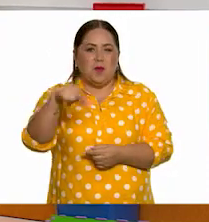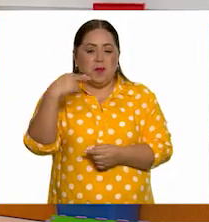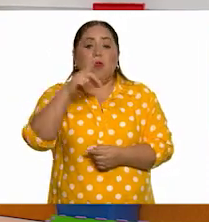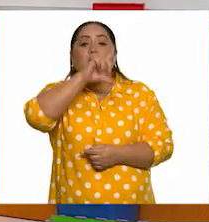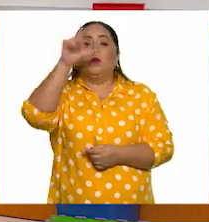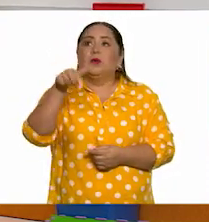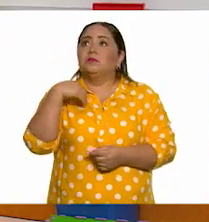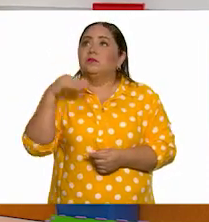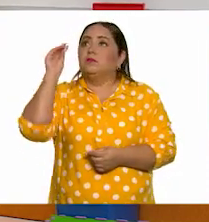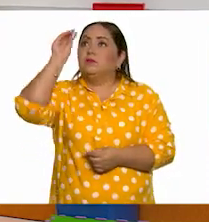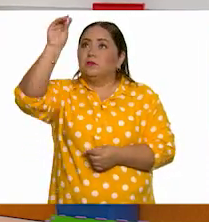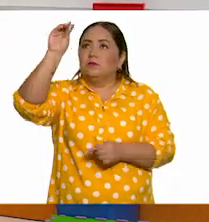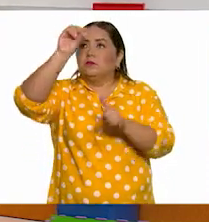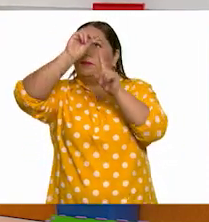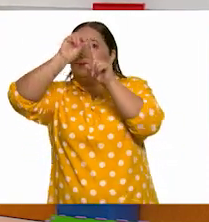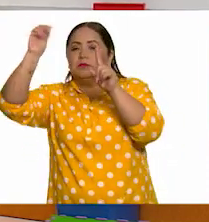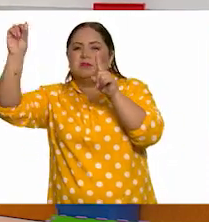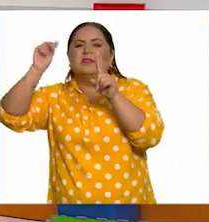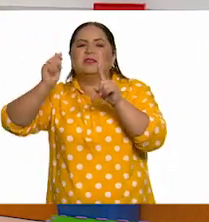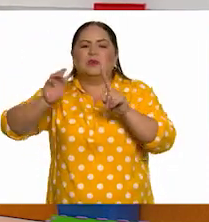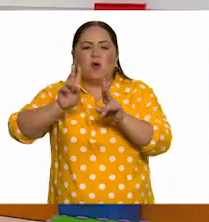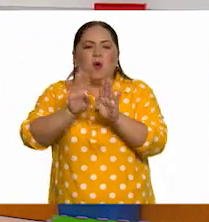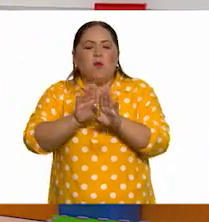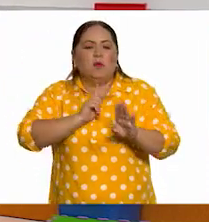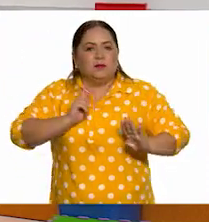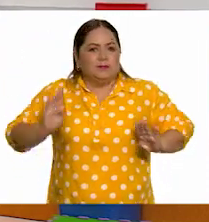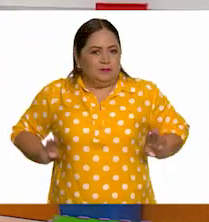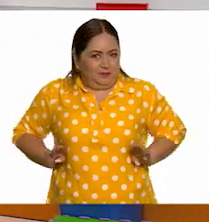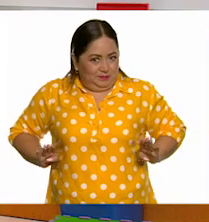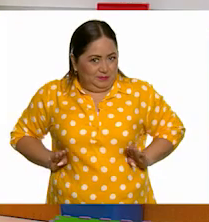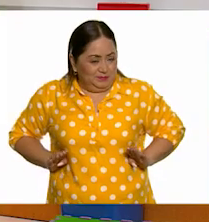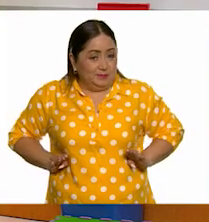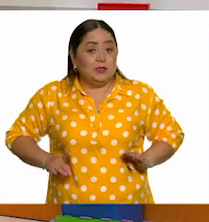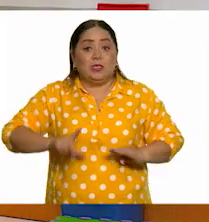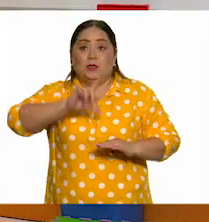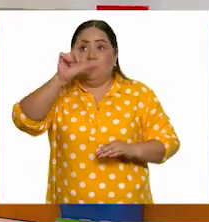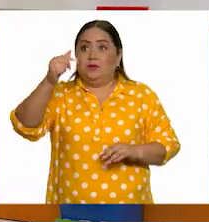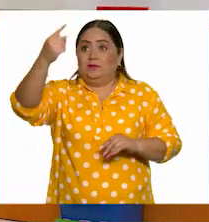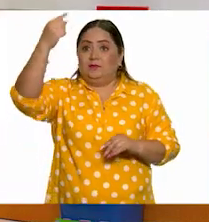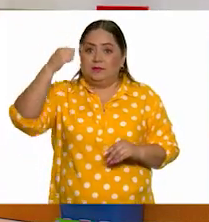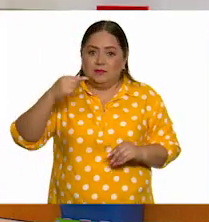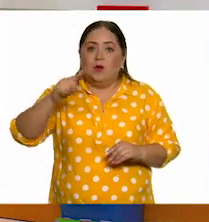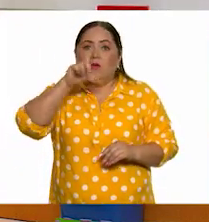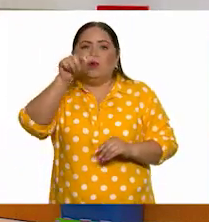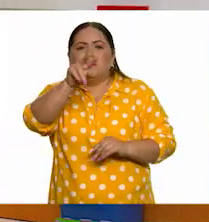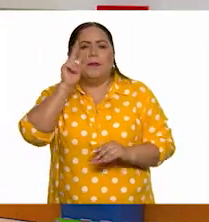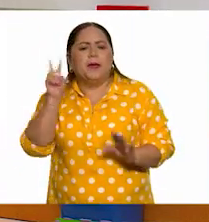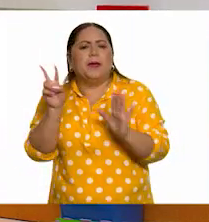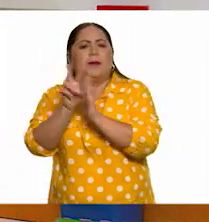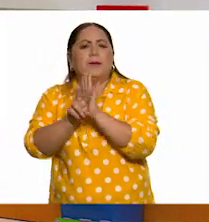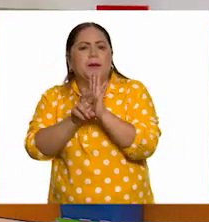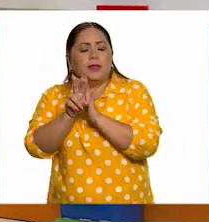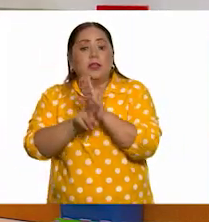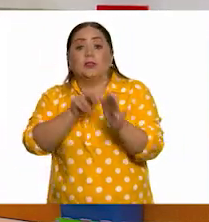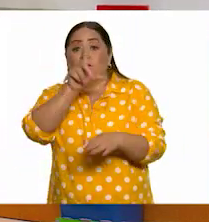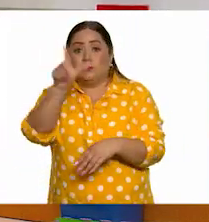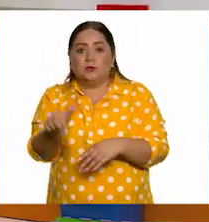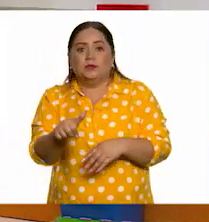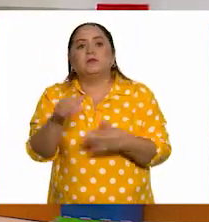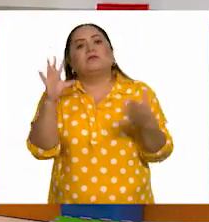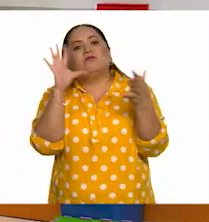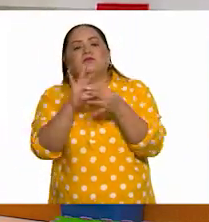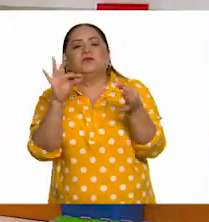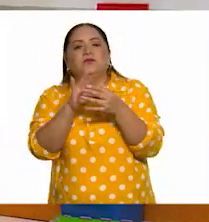voy a ir anotando un rasgo de nuestra personalidad. Ajá. Después de eso vamos a ver un video, y al final vamos a